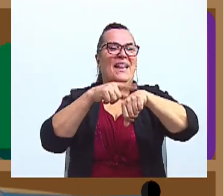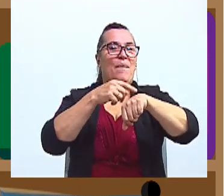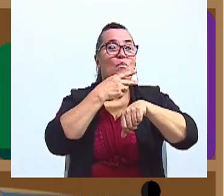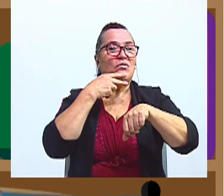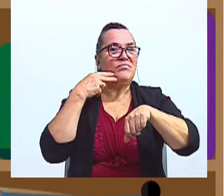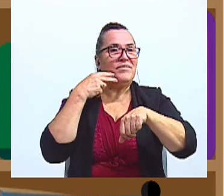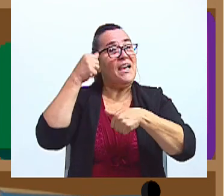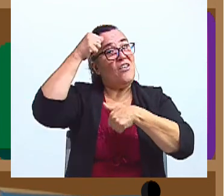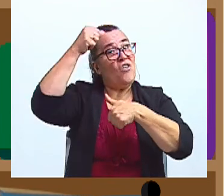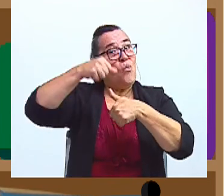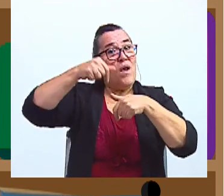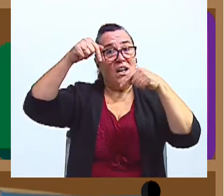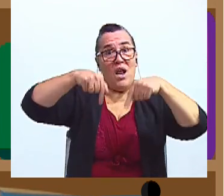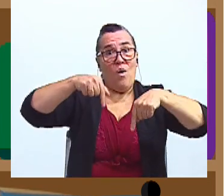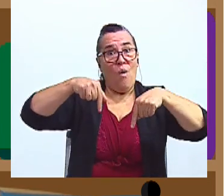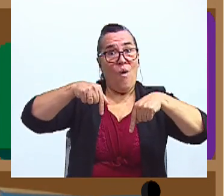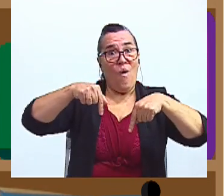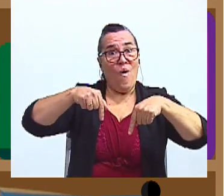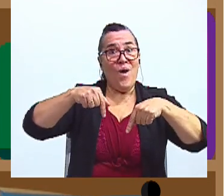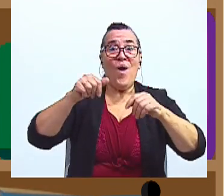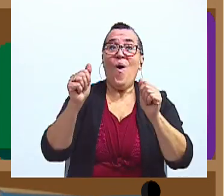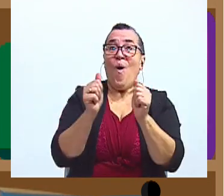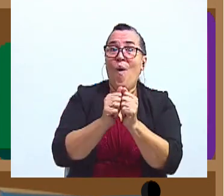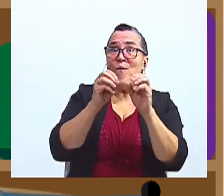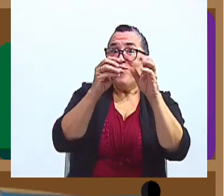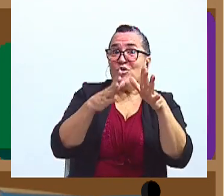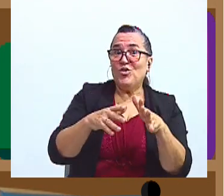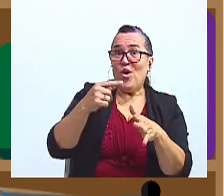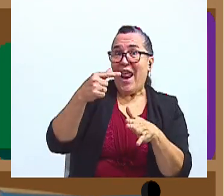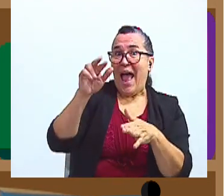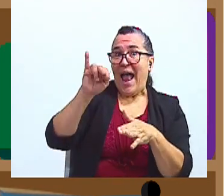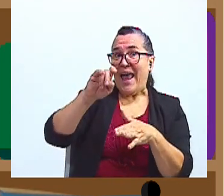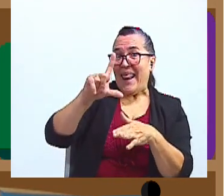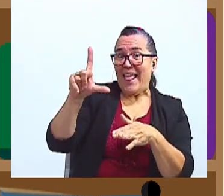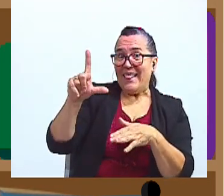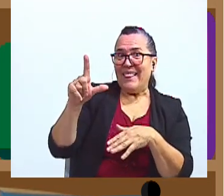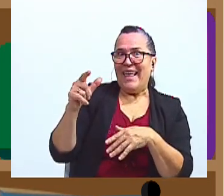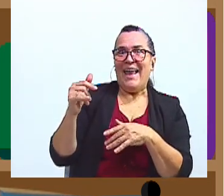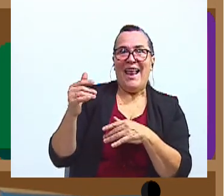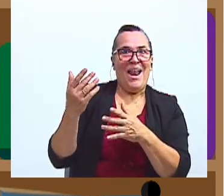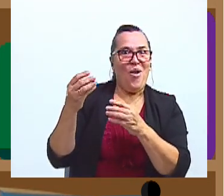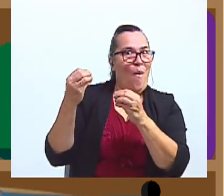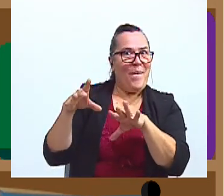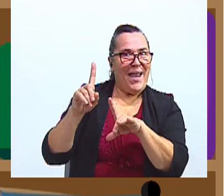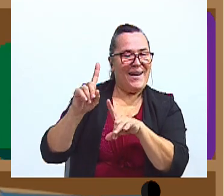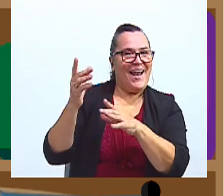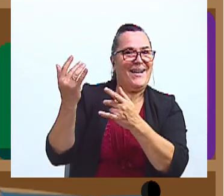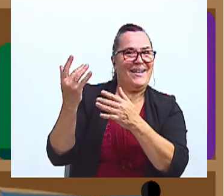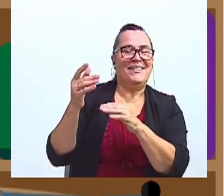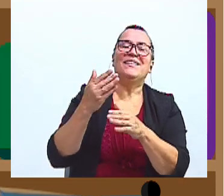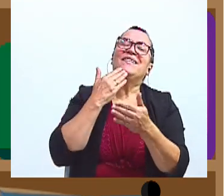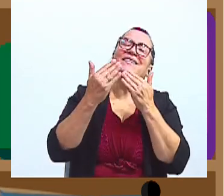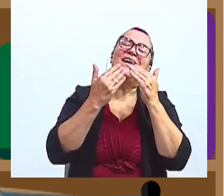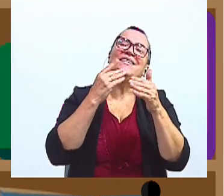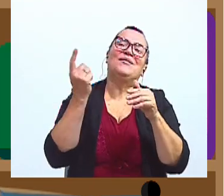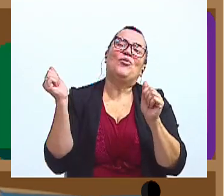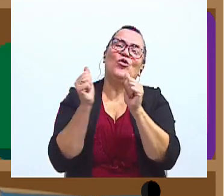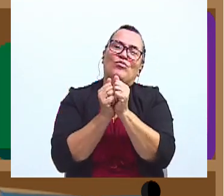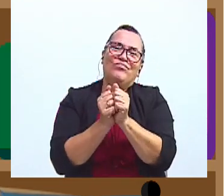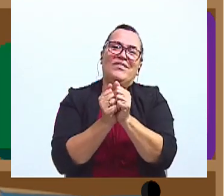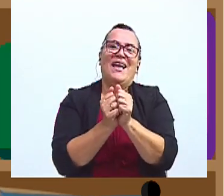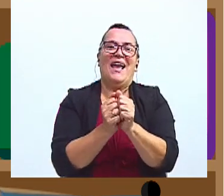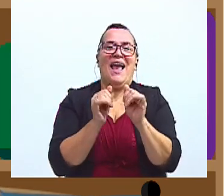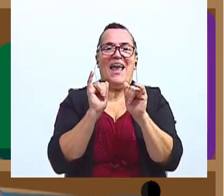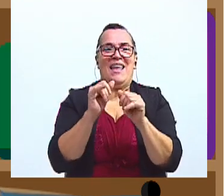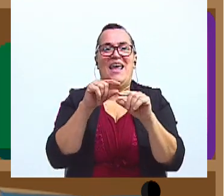Y recuerden que hoy tenemos la clase con la profesora Gretel. No se la pierdan. Está bien. De nuevo, un agradecimiento a ustedes por acompañarnos